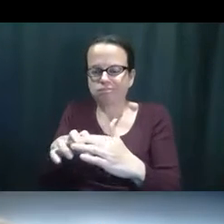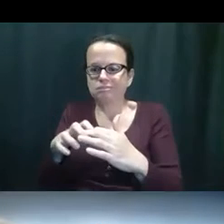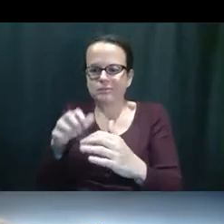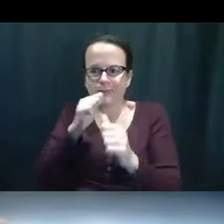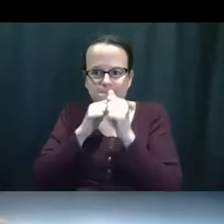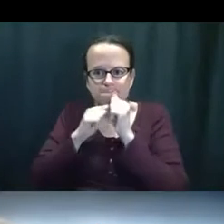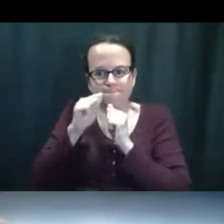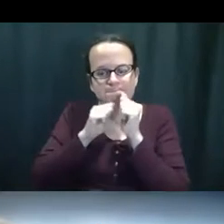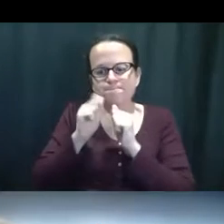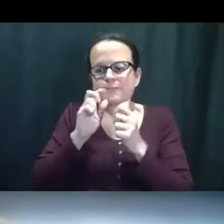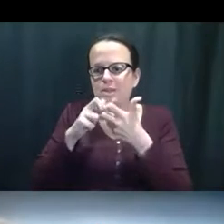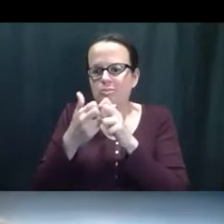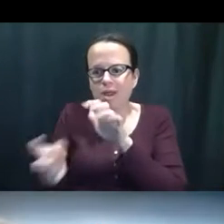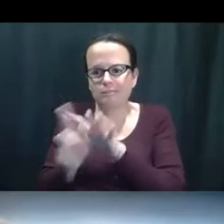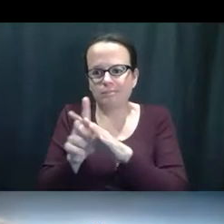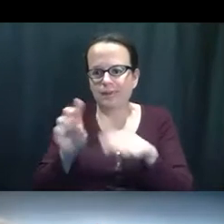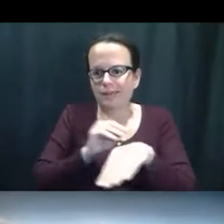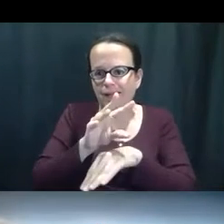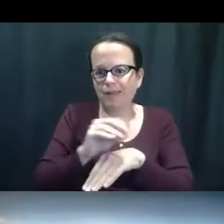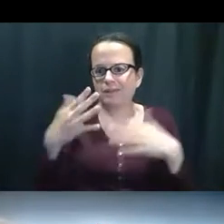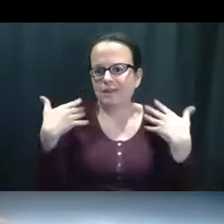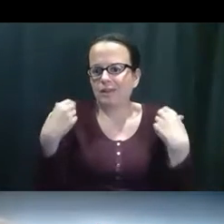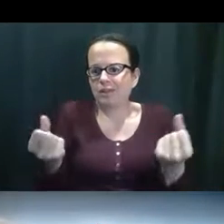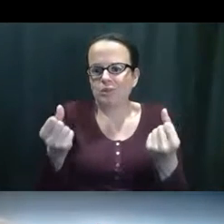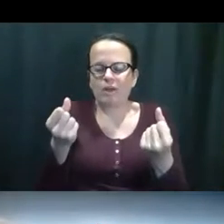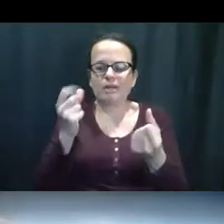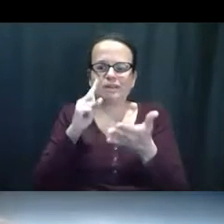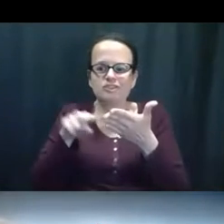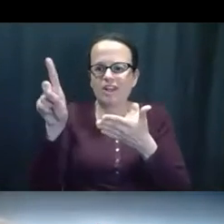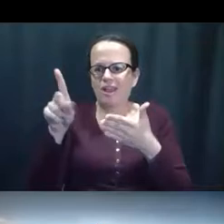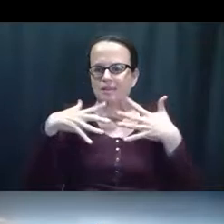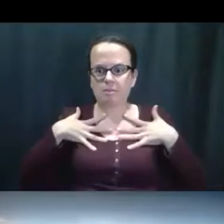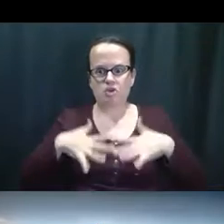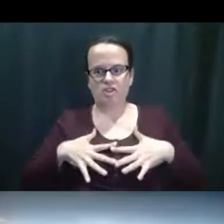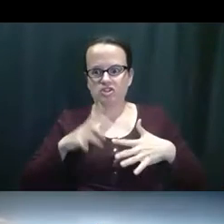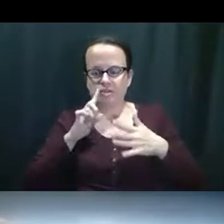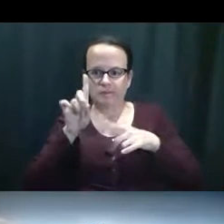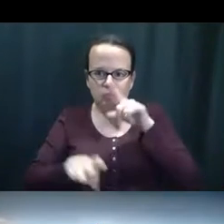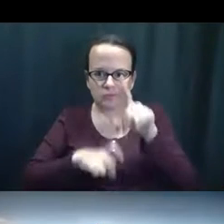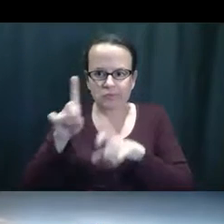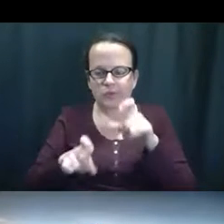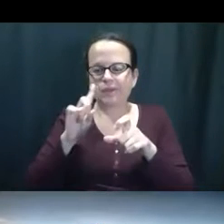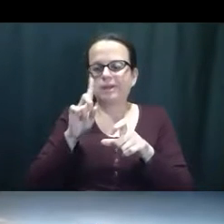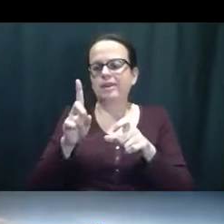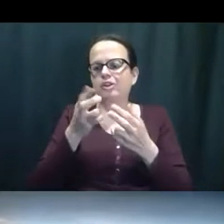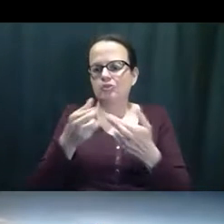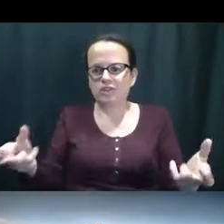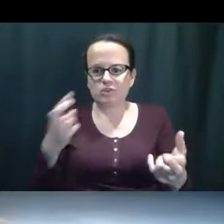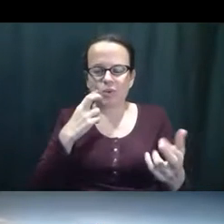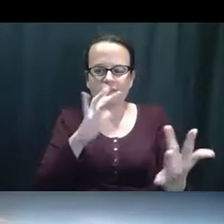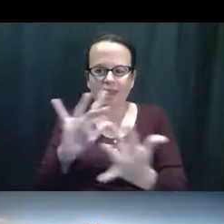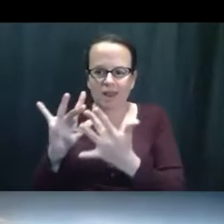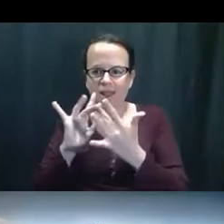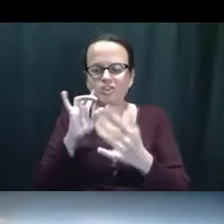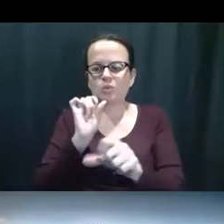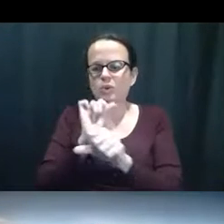puede ayudarlos a agregar con cualquier información. Tenían eh eh eh eh eh eh screening para depresión.